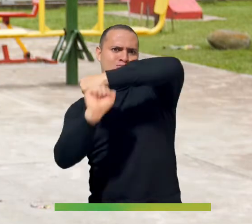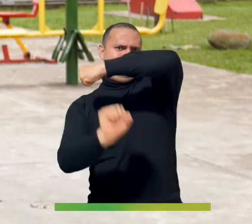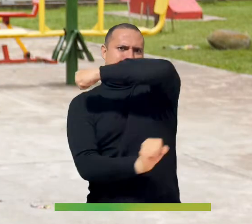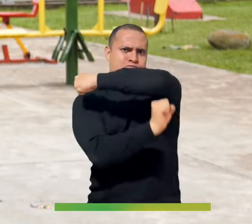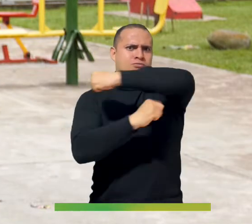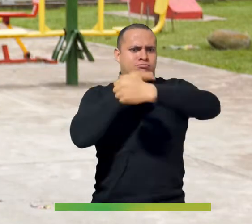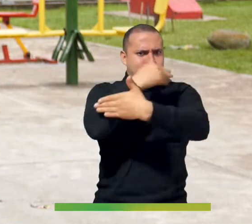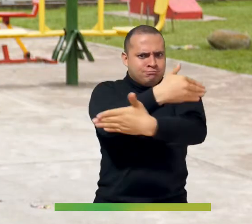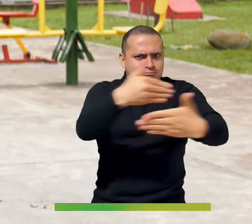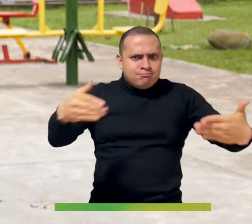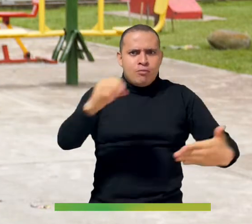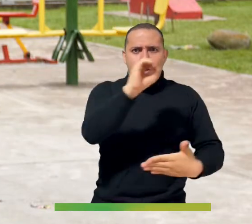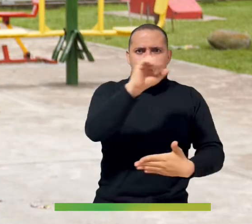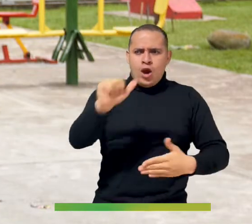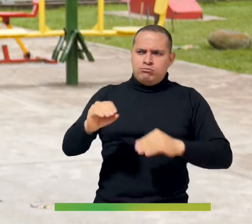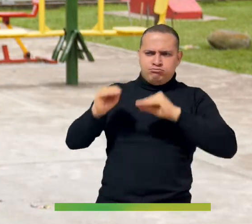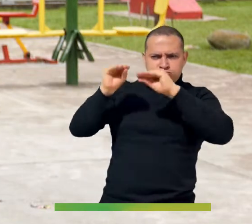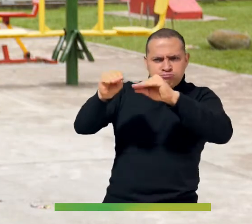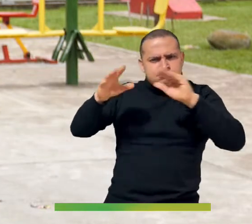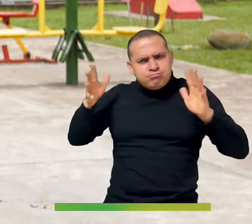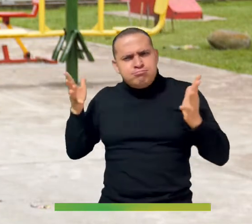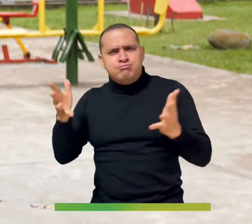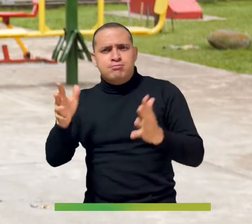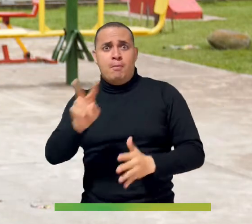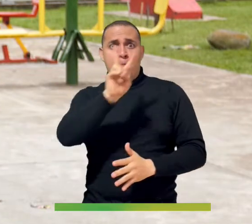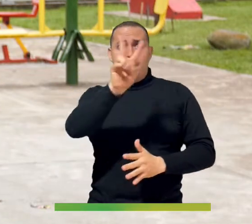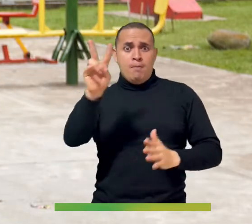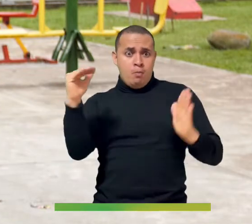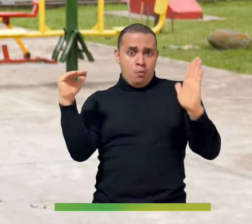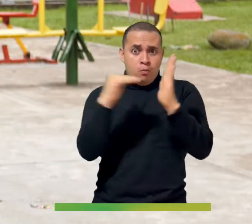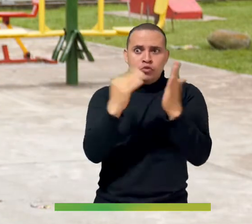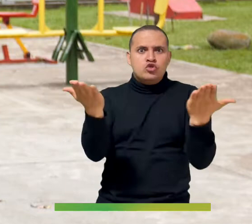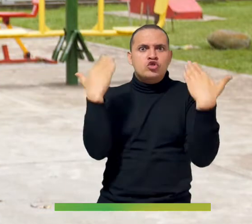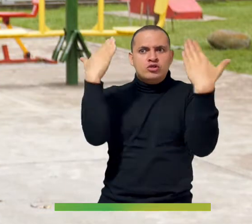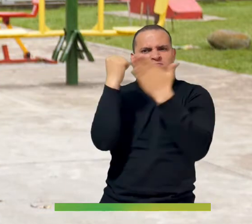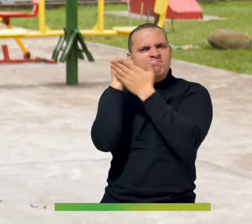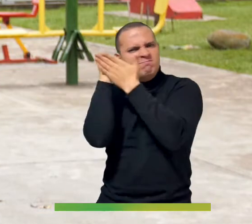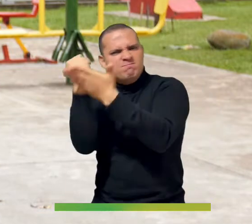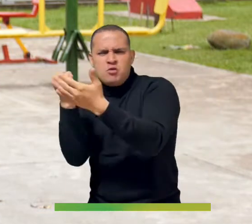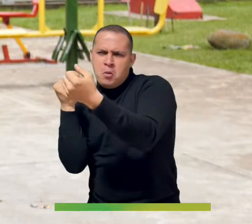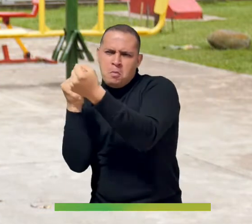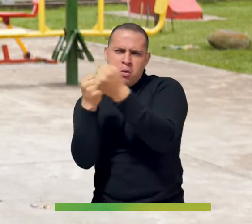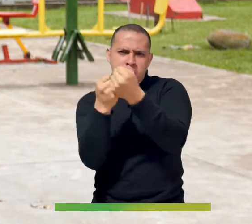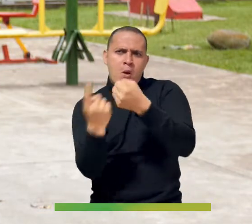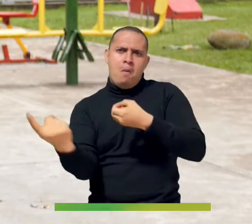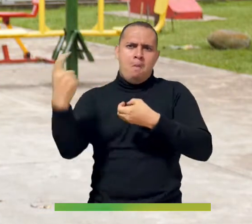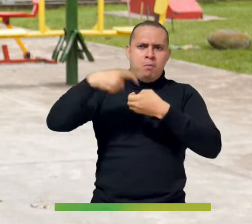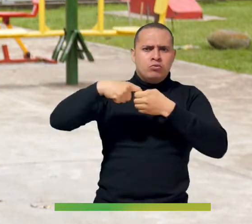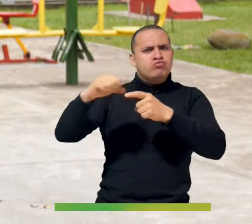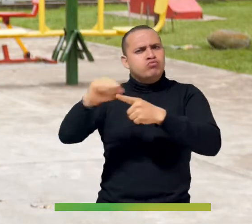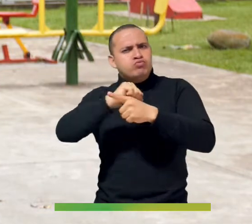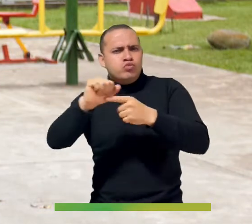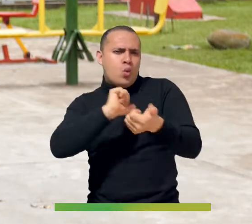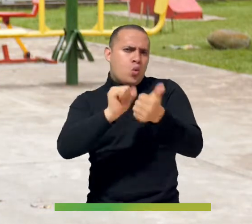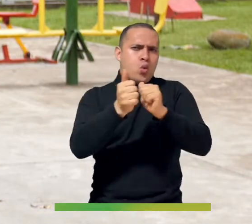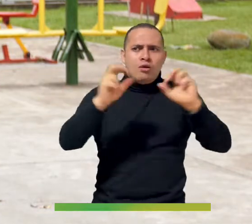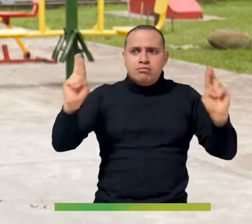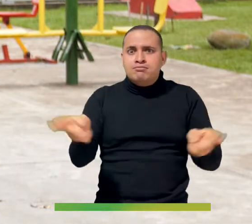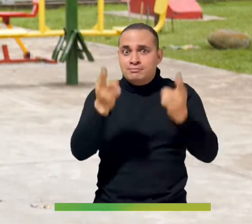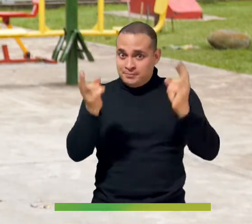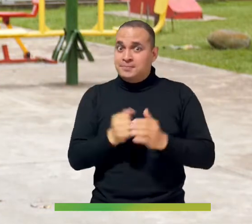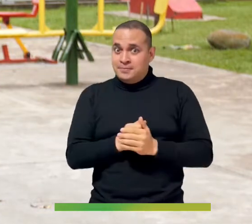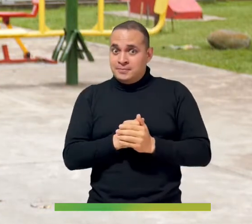y niñas, 22 mil niños beneficiados haciendo práctica deportiva y recreación,